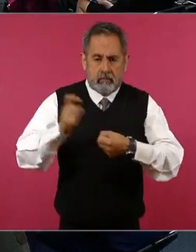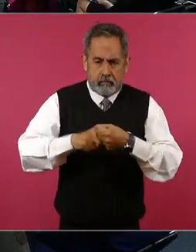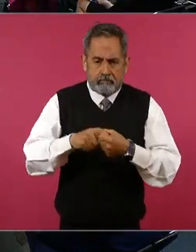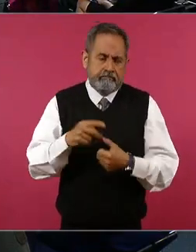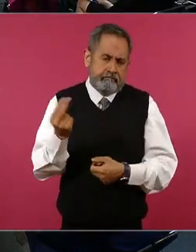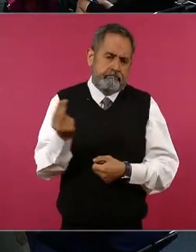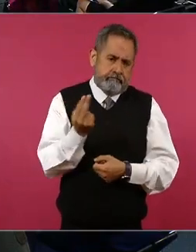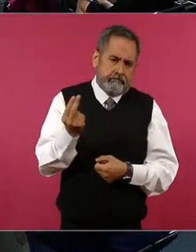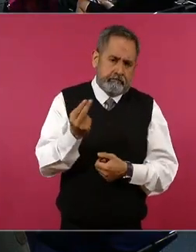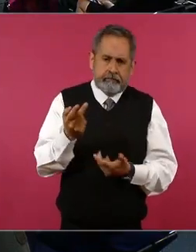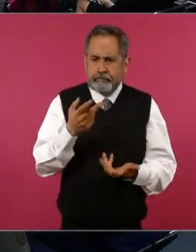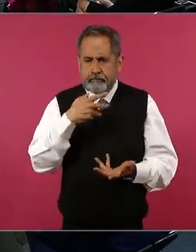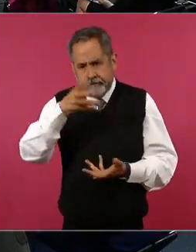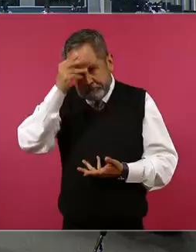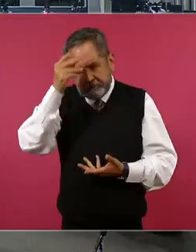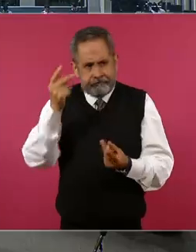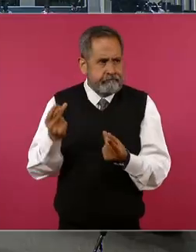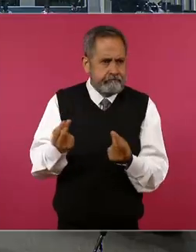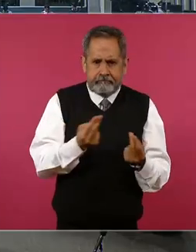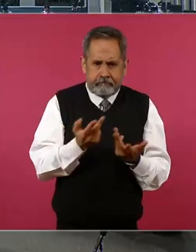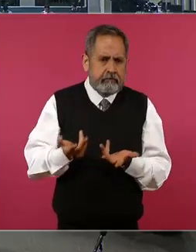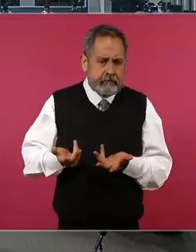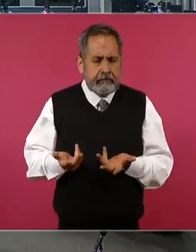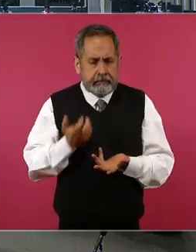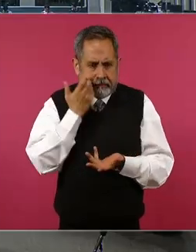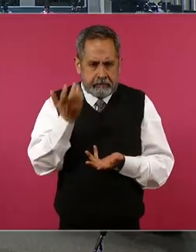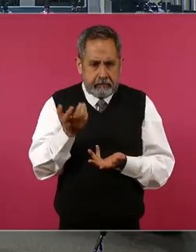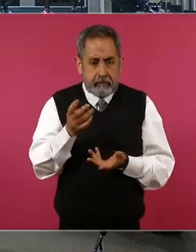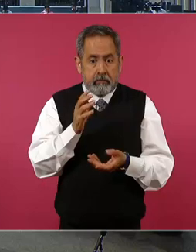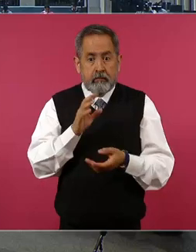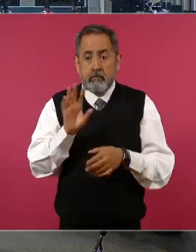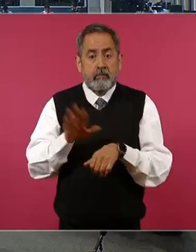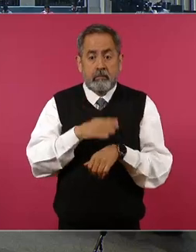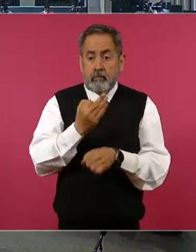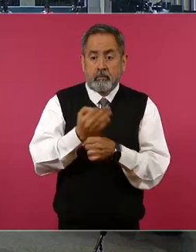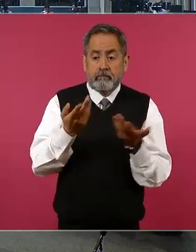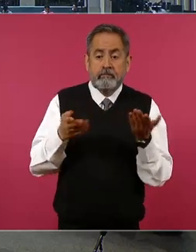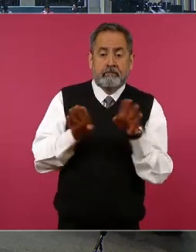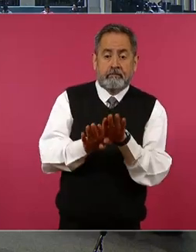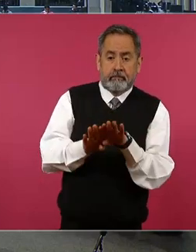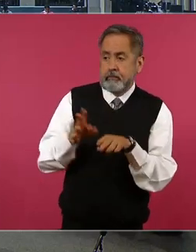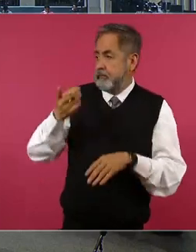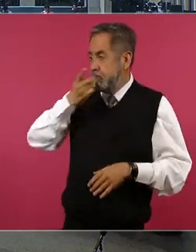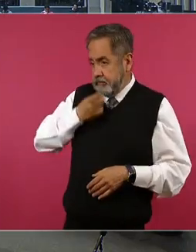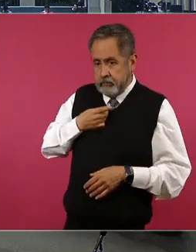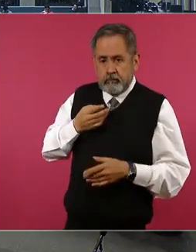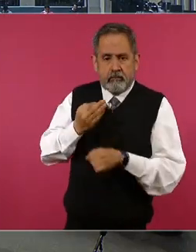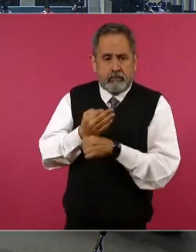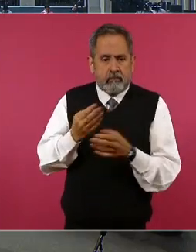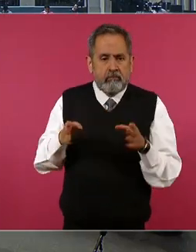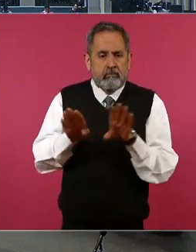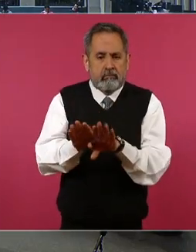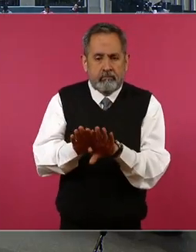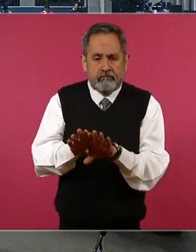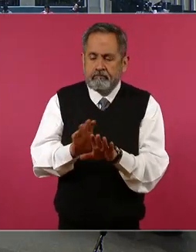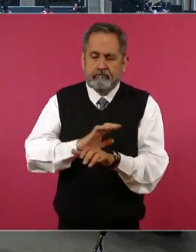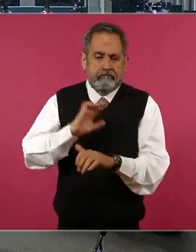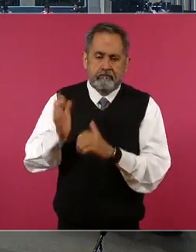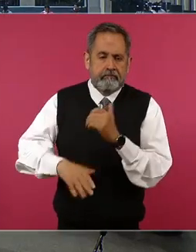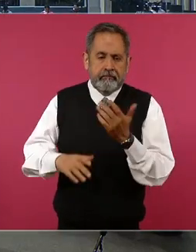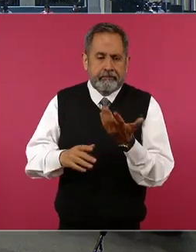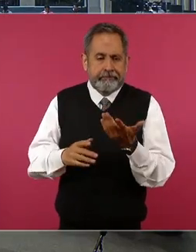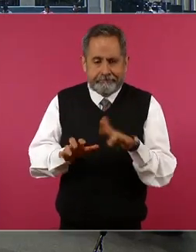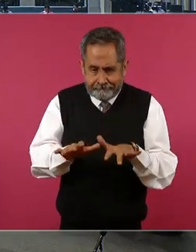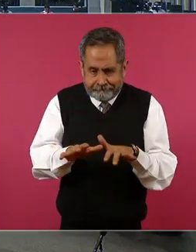esa necesidad de ese apremio y preguntan porque está cerrada hasta donde me han dicho está cerrada la